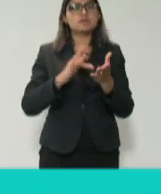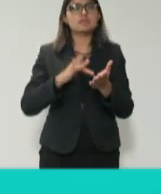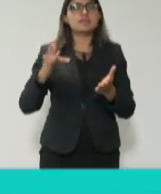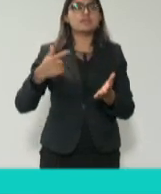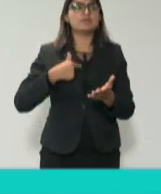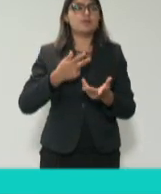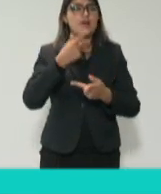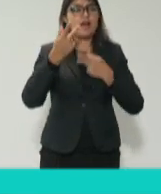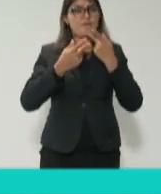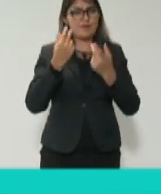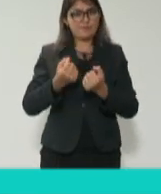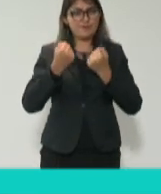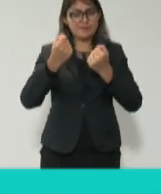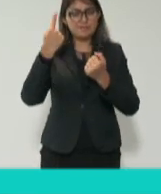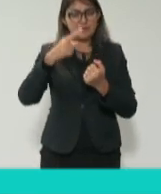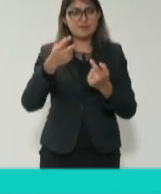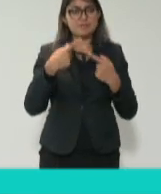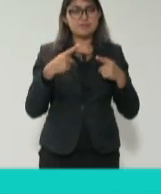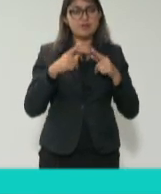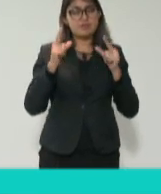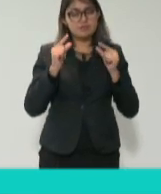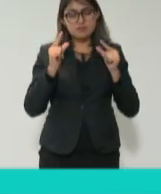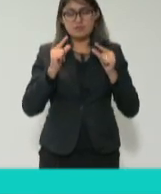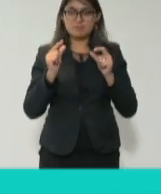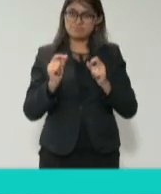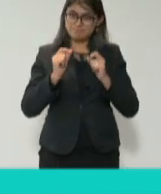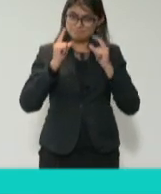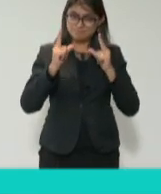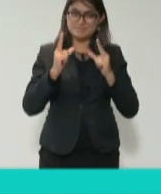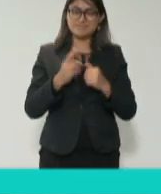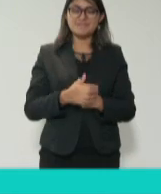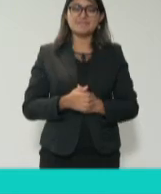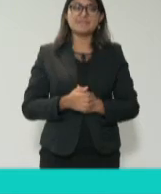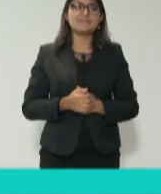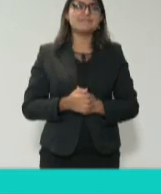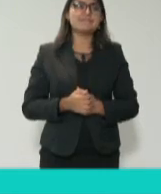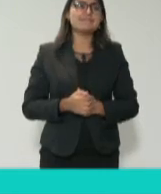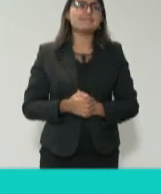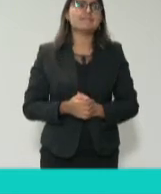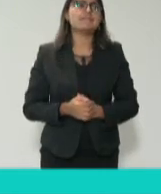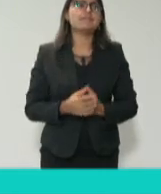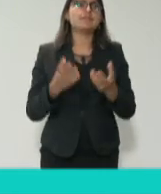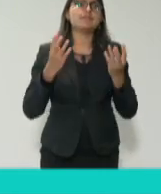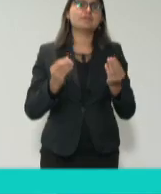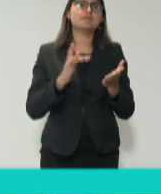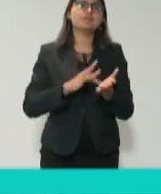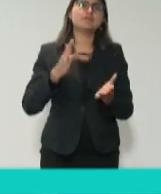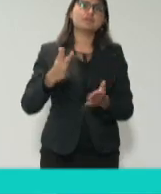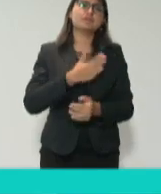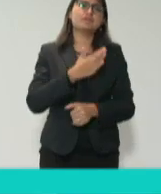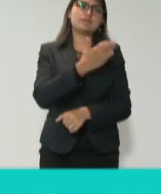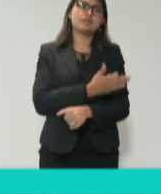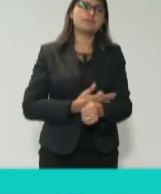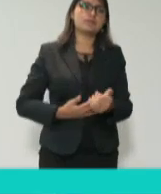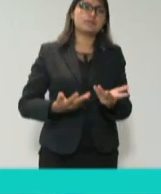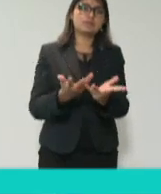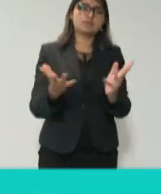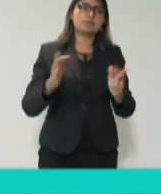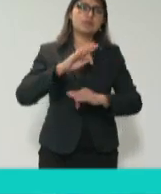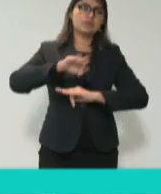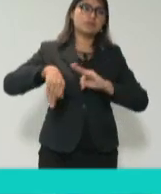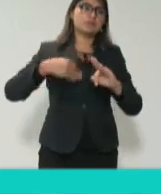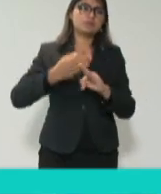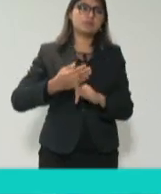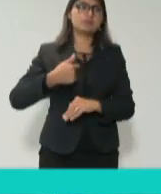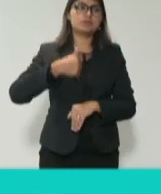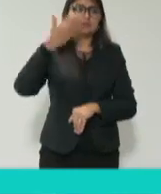porque eso es lo bueno de ser de los últimos que nos toca despertarlos. Muchas gracias, buenas tardes a todos, yo sé que también